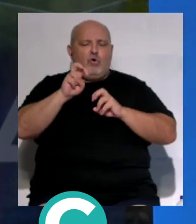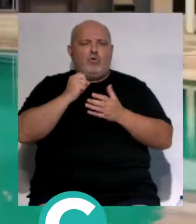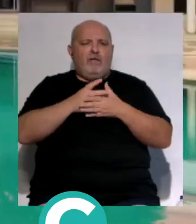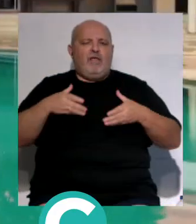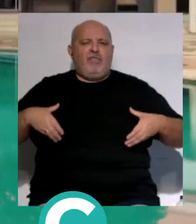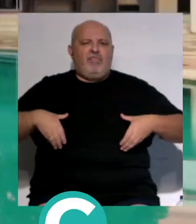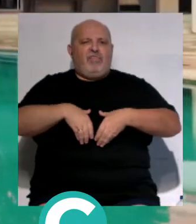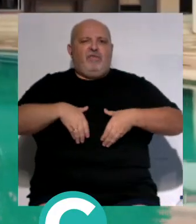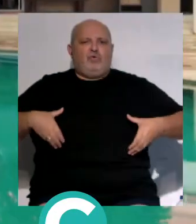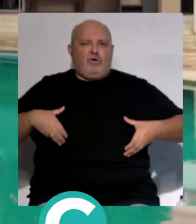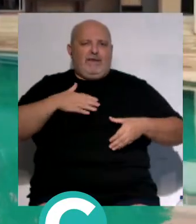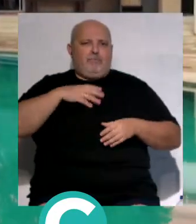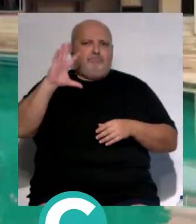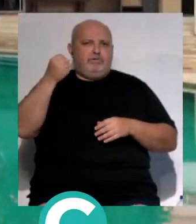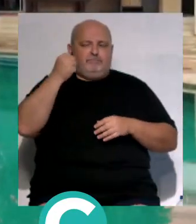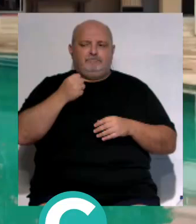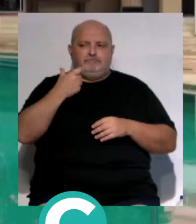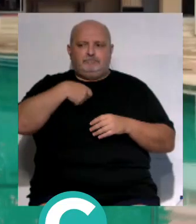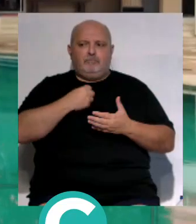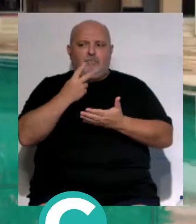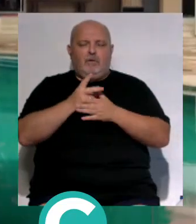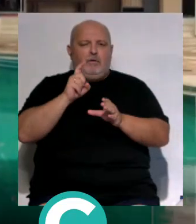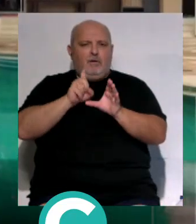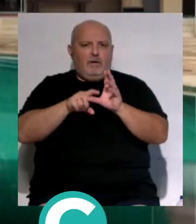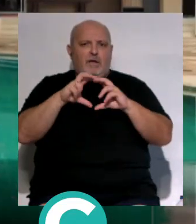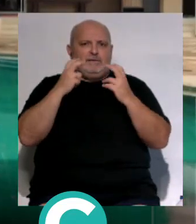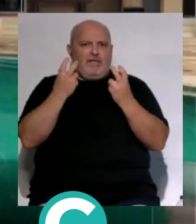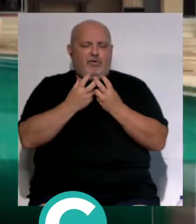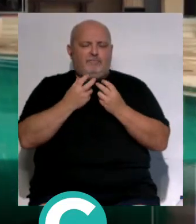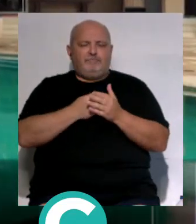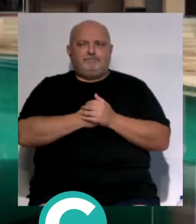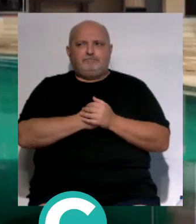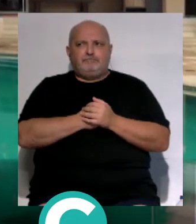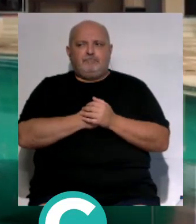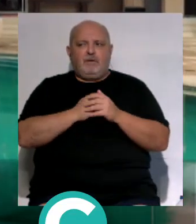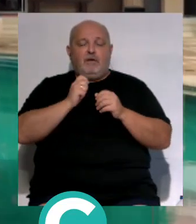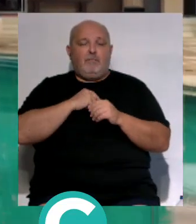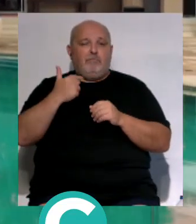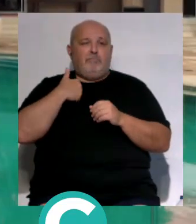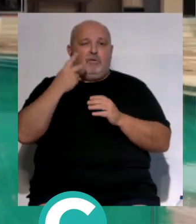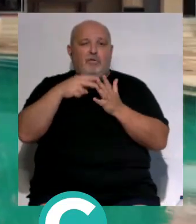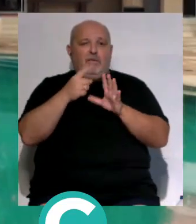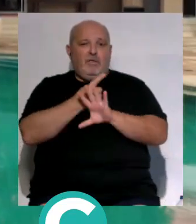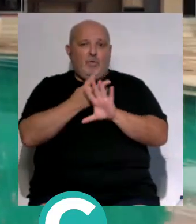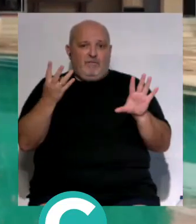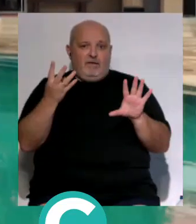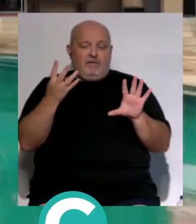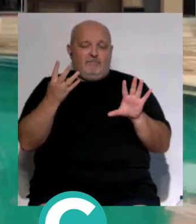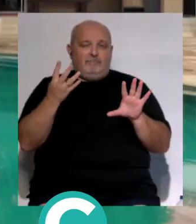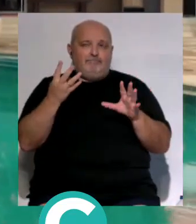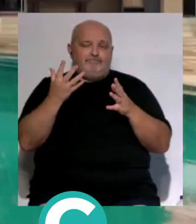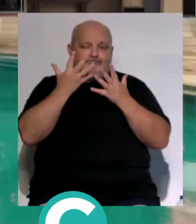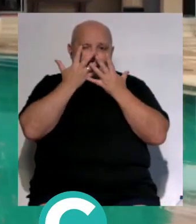cinturón podréis verme a mí de nuevo competir en el estadio tras mi derrota en 2019 que fue